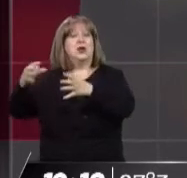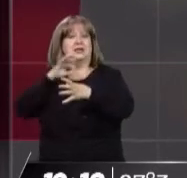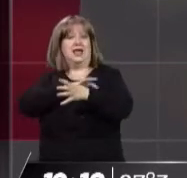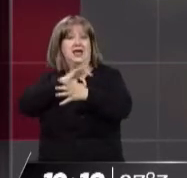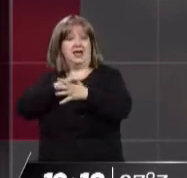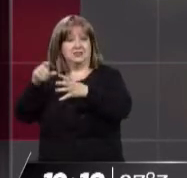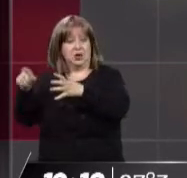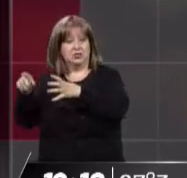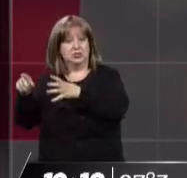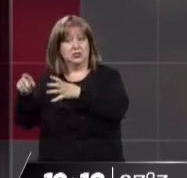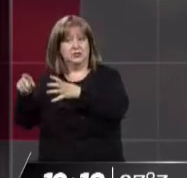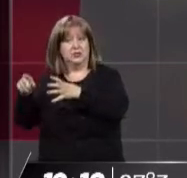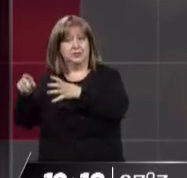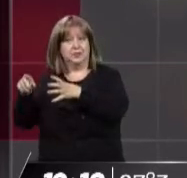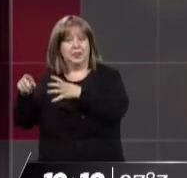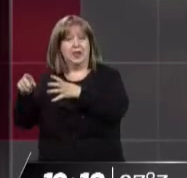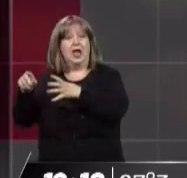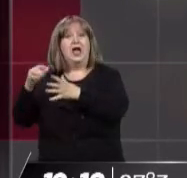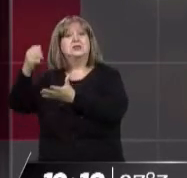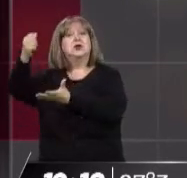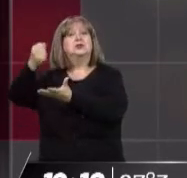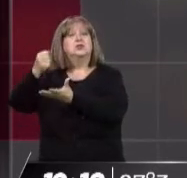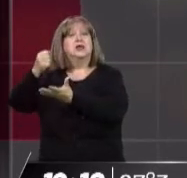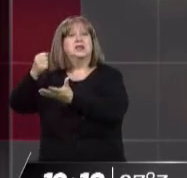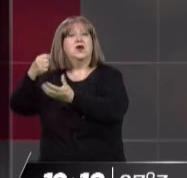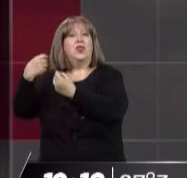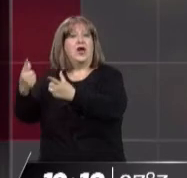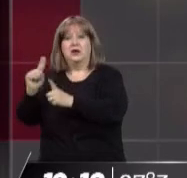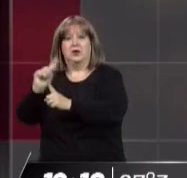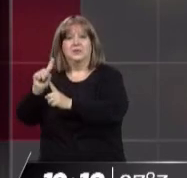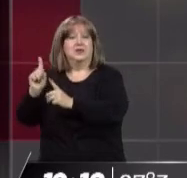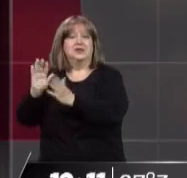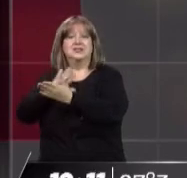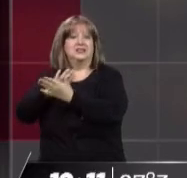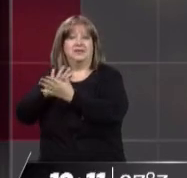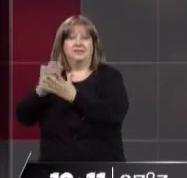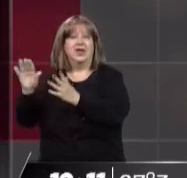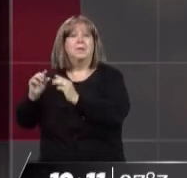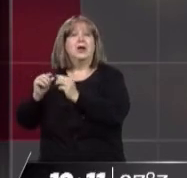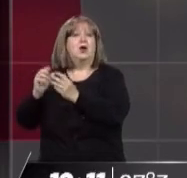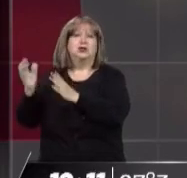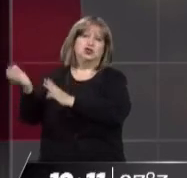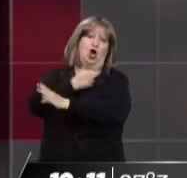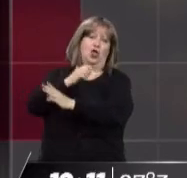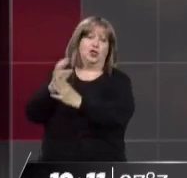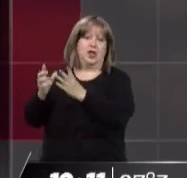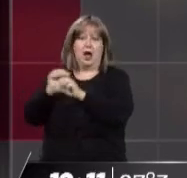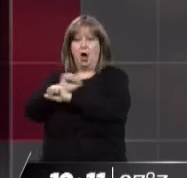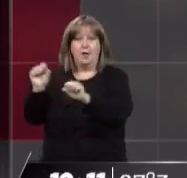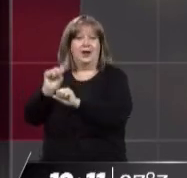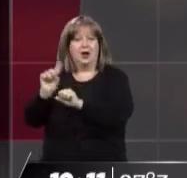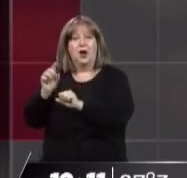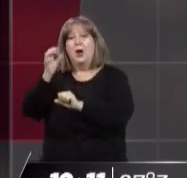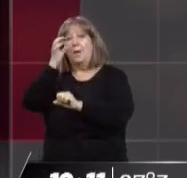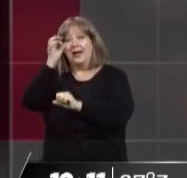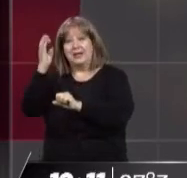van a empezar a perder los subsidios en el mes de octubre y lo van a hacer de manera escalonada. Un 20